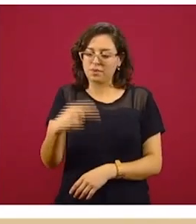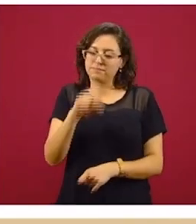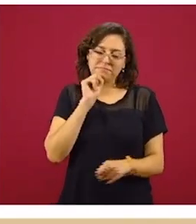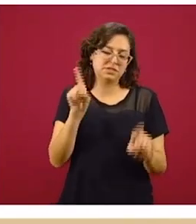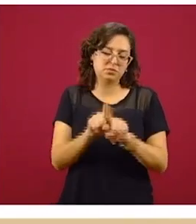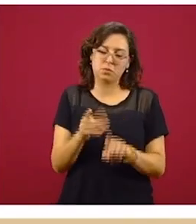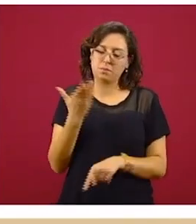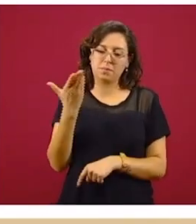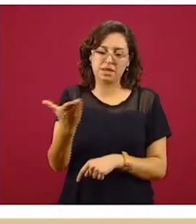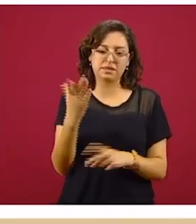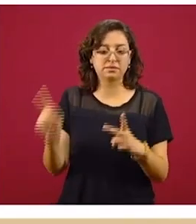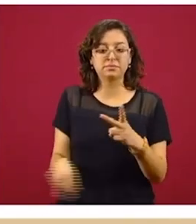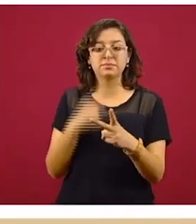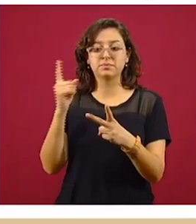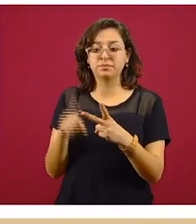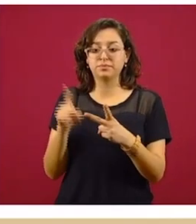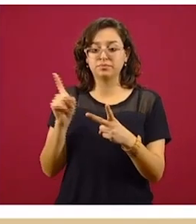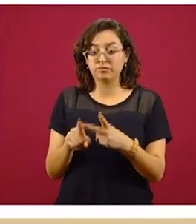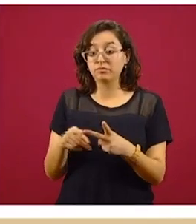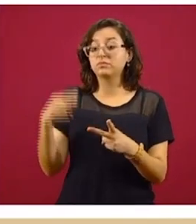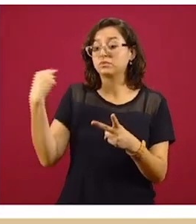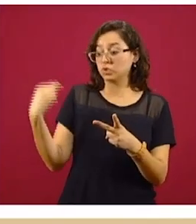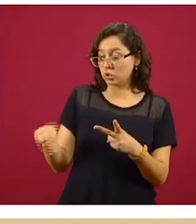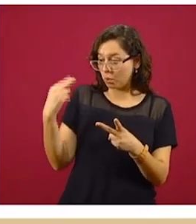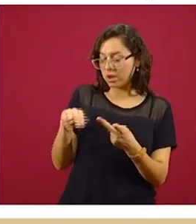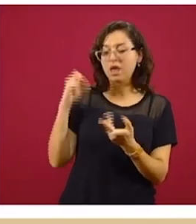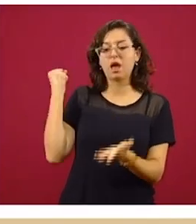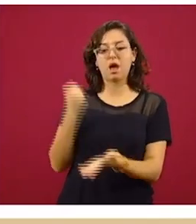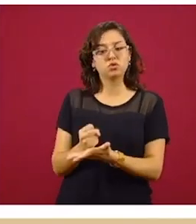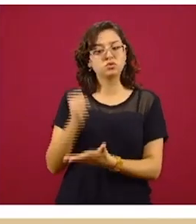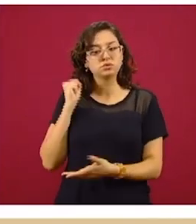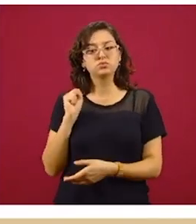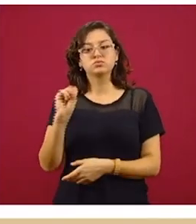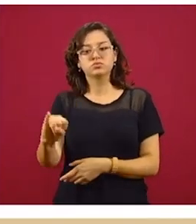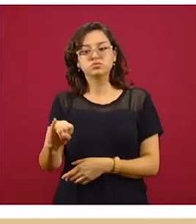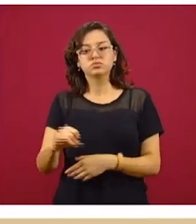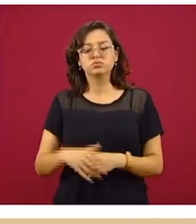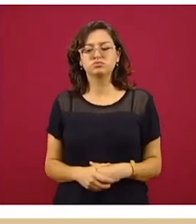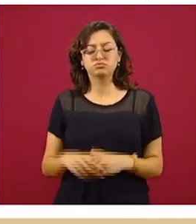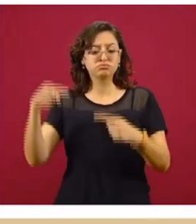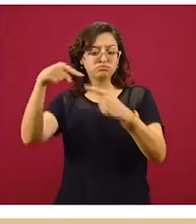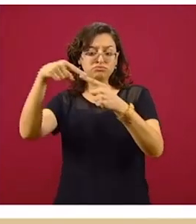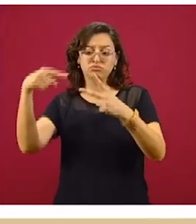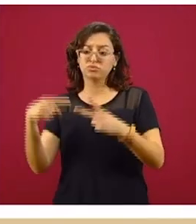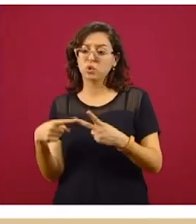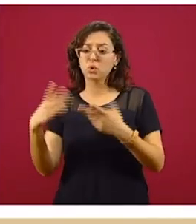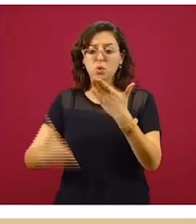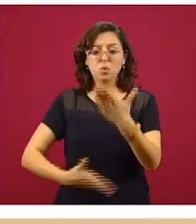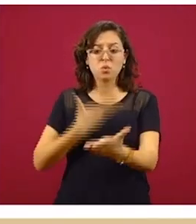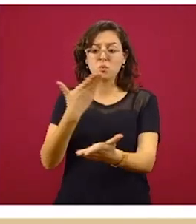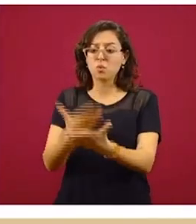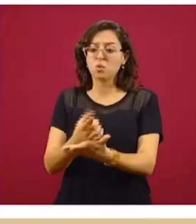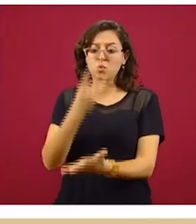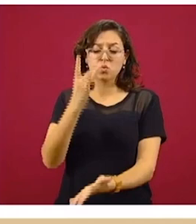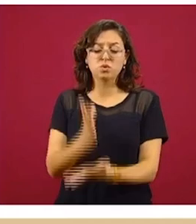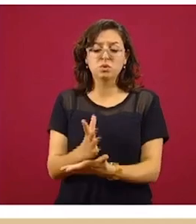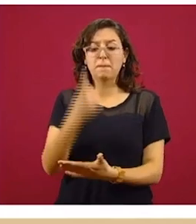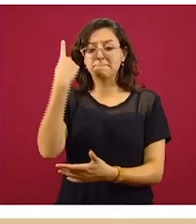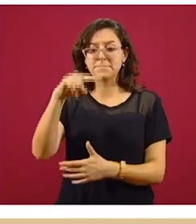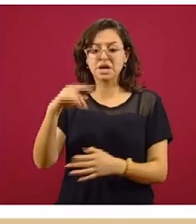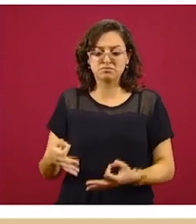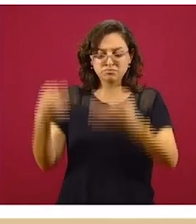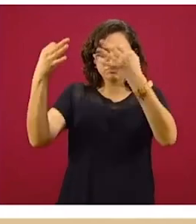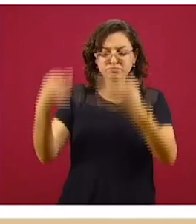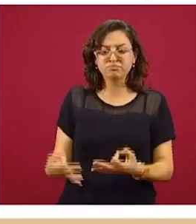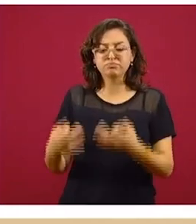autorización de la denominación y tener autorización de uso de la denominación de la sociedad. Esos son los dos